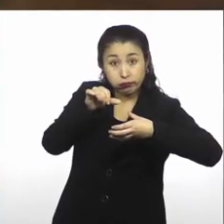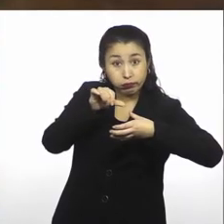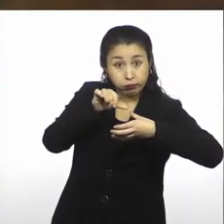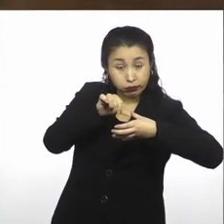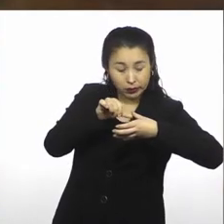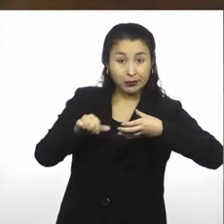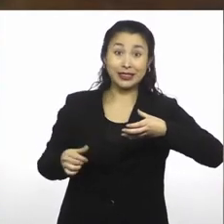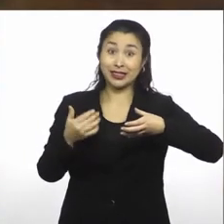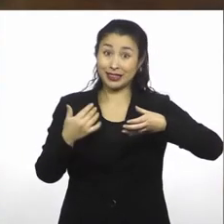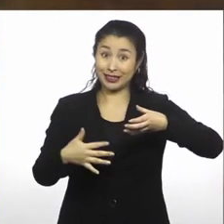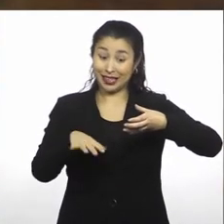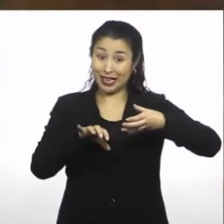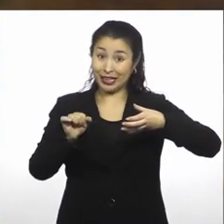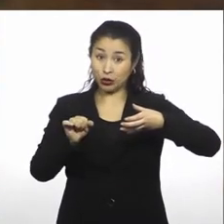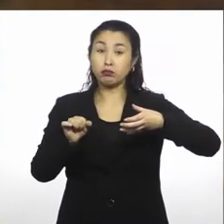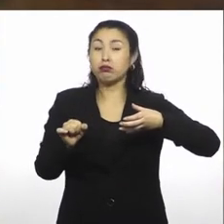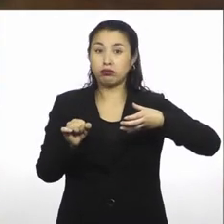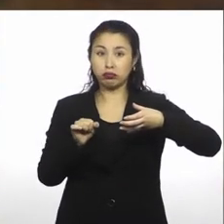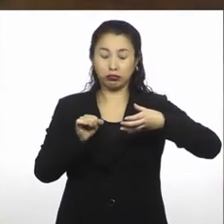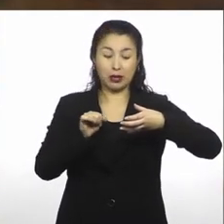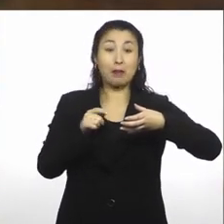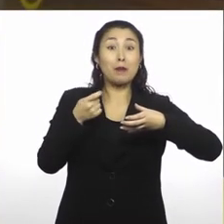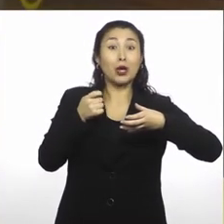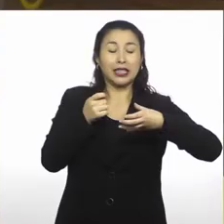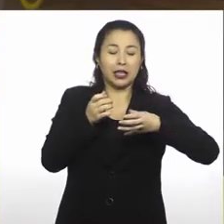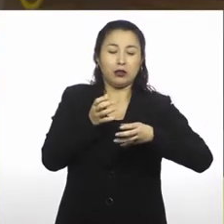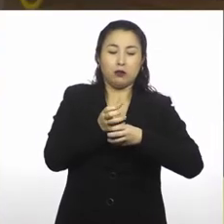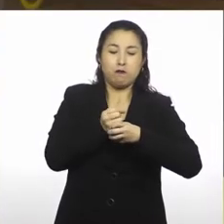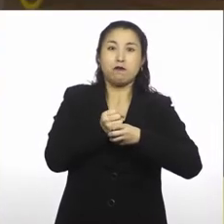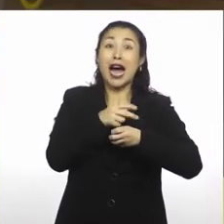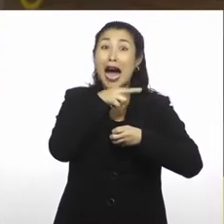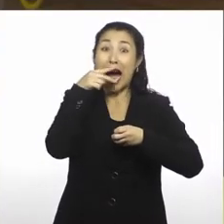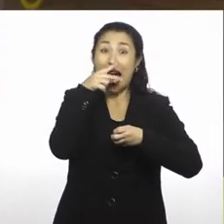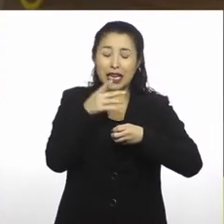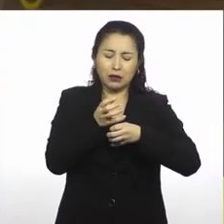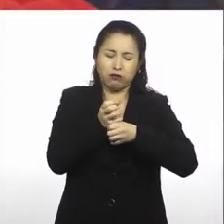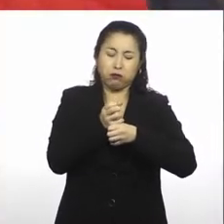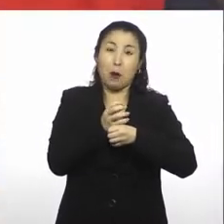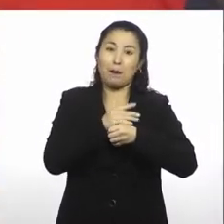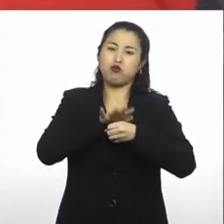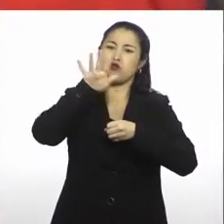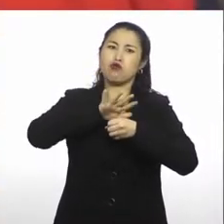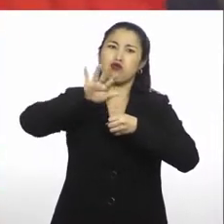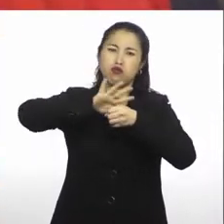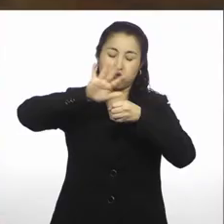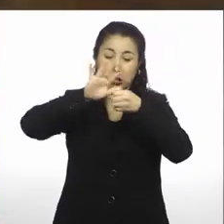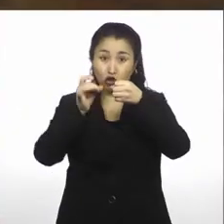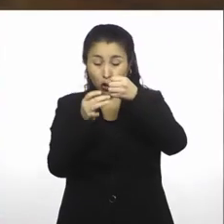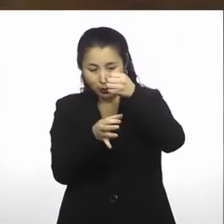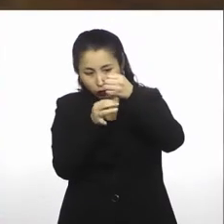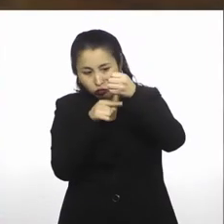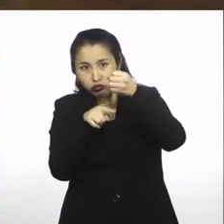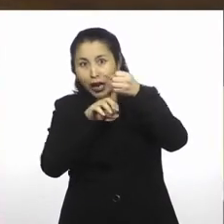Una vez que le agregamos un poco de alcohol, vamos a intentar quitarle la mayor cantidad de aire posible a la bolsa. Para eso la vamos a apretar bien.